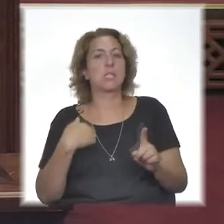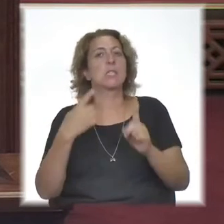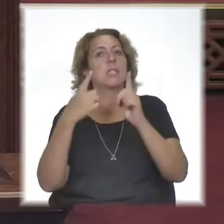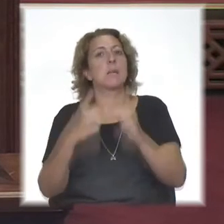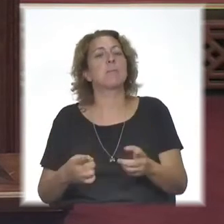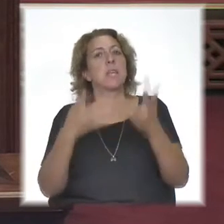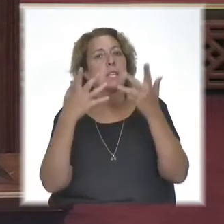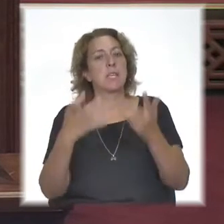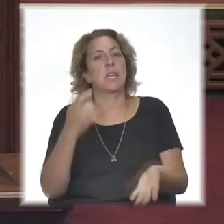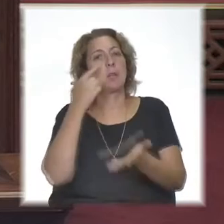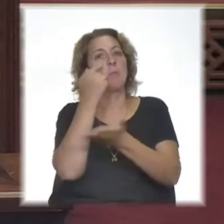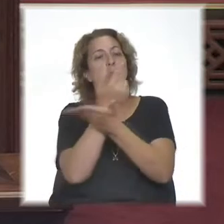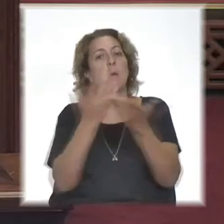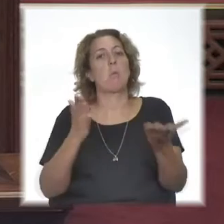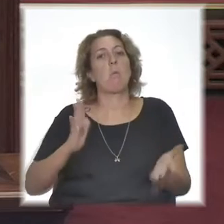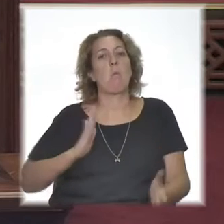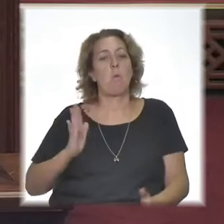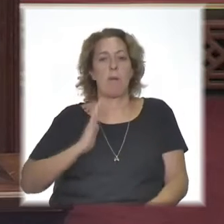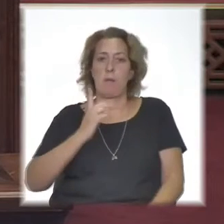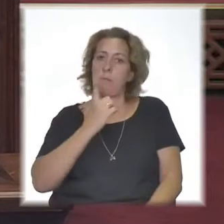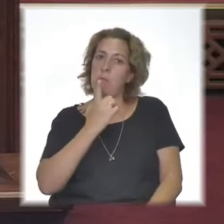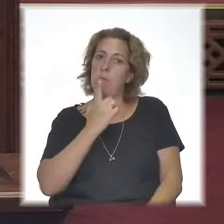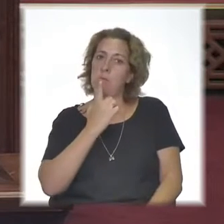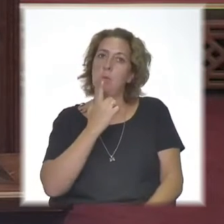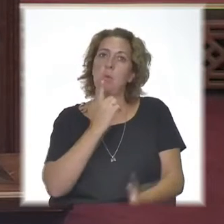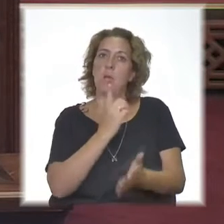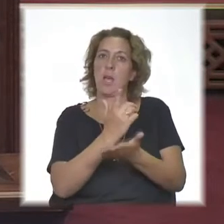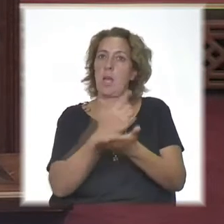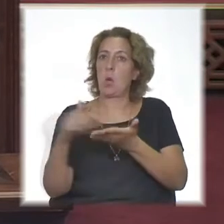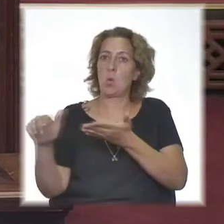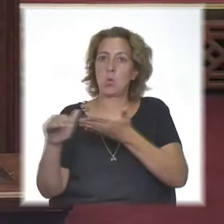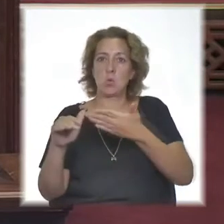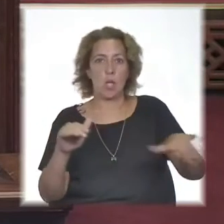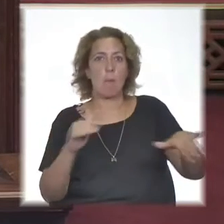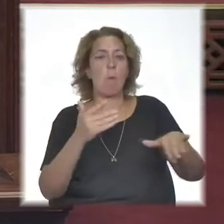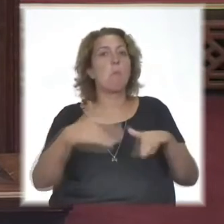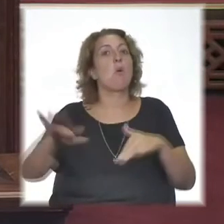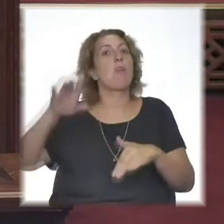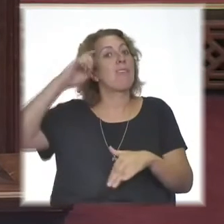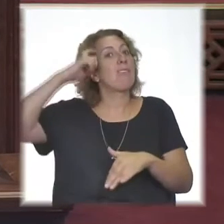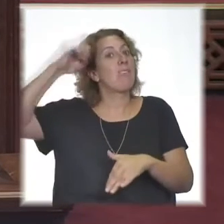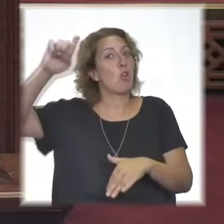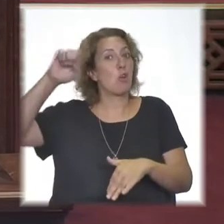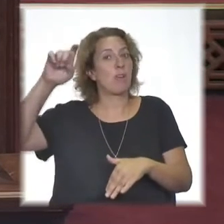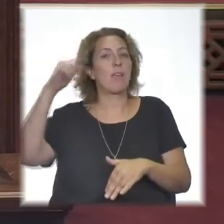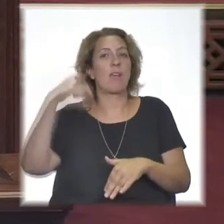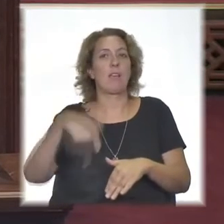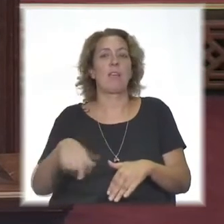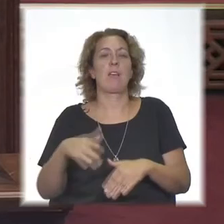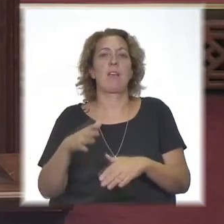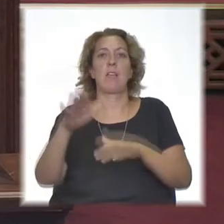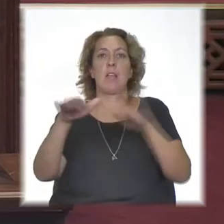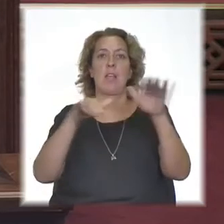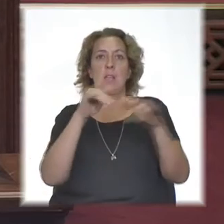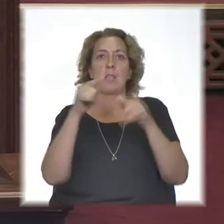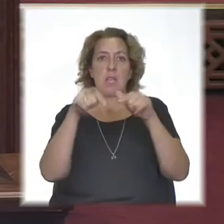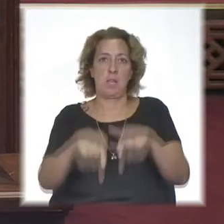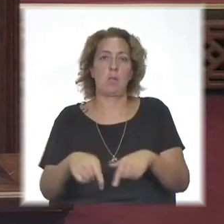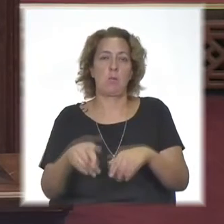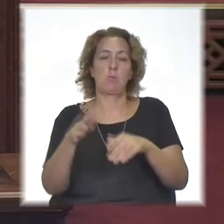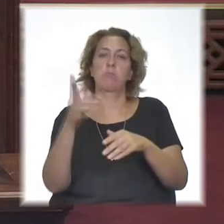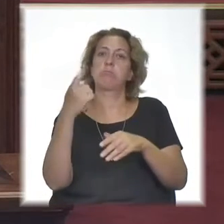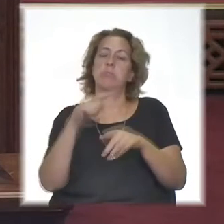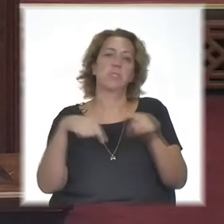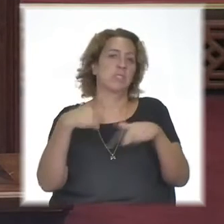señalar que mientras entre mujeres políticas nos excluyamos por cuestiones de ideología de la causa que nos convoca, seguirá habiendo